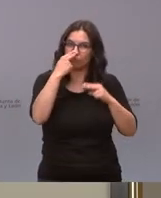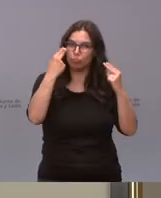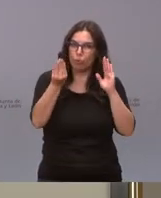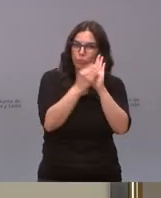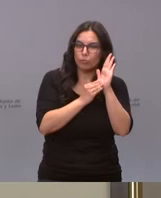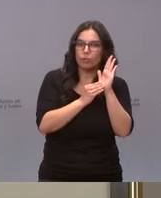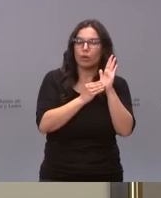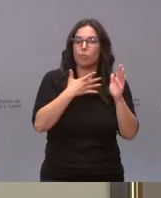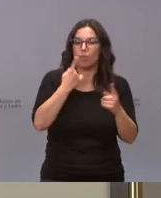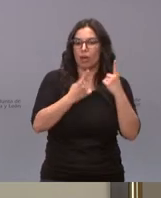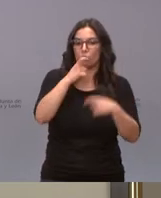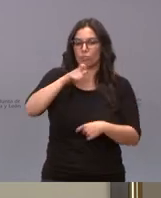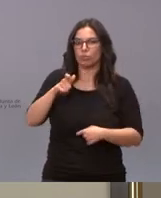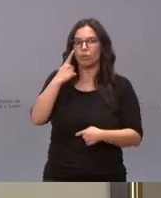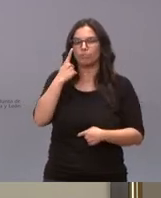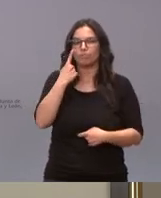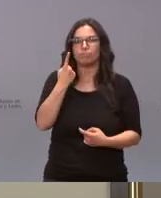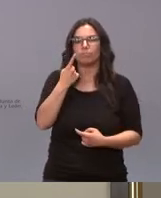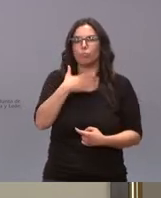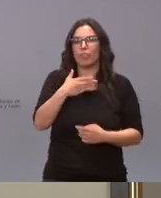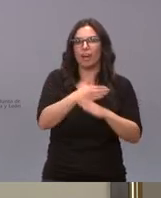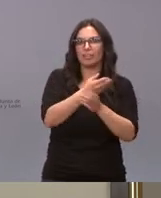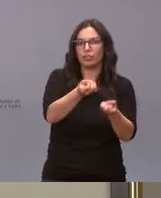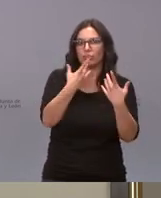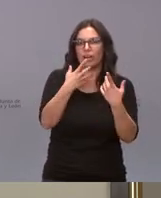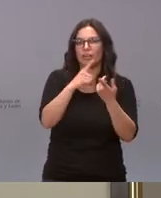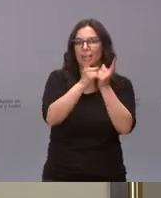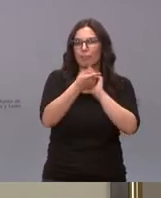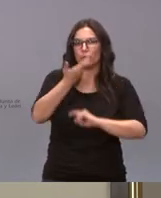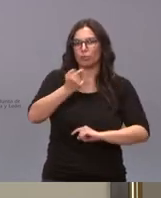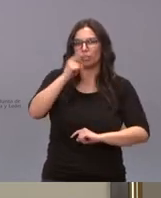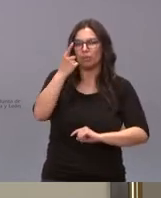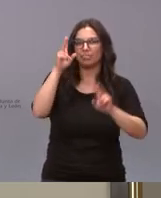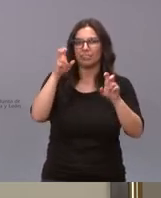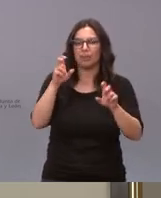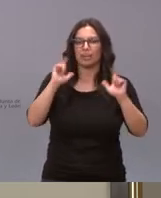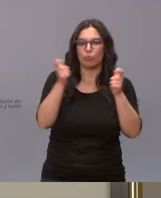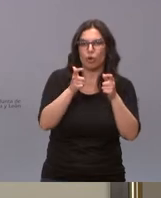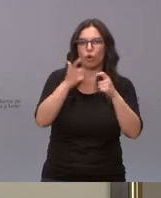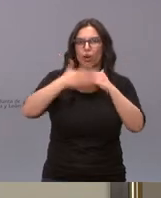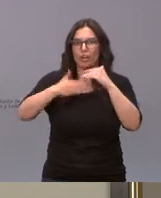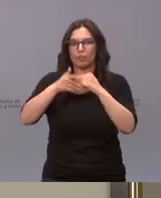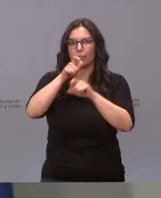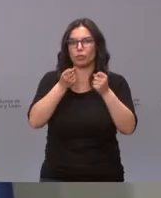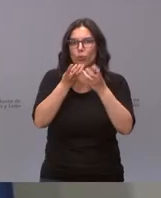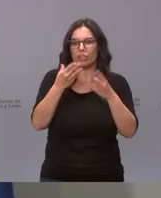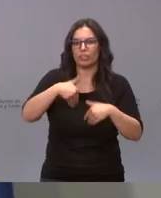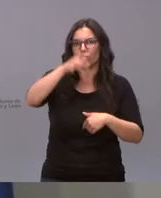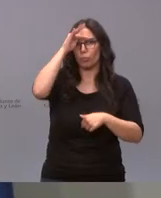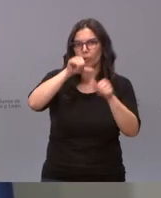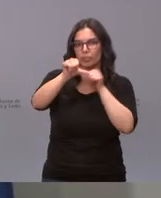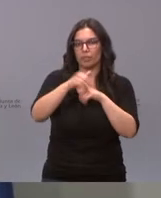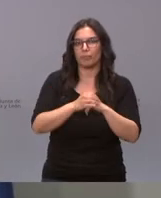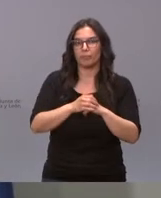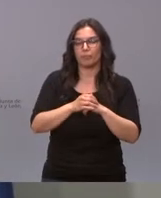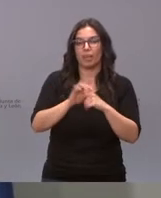que hay mucha gente que está pendiente de ello nos puede adelantar los principales cambios en reuniones y en aforos que va a haber a partir del próximo domingo bueno los cambios de aforos